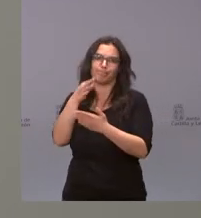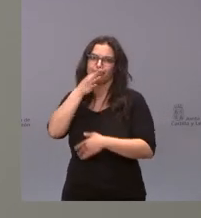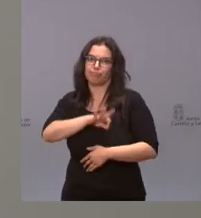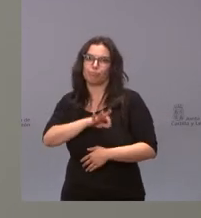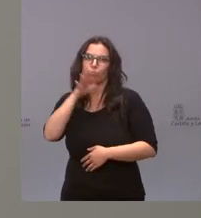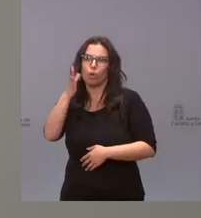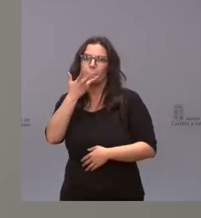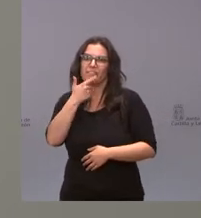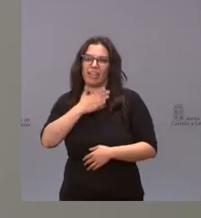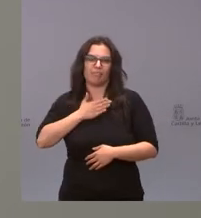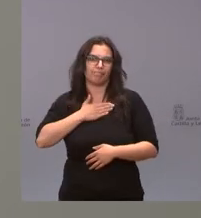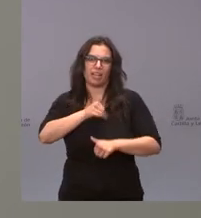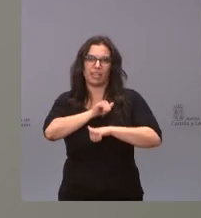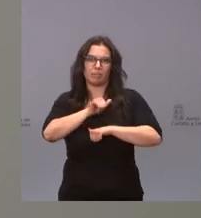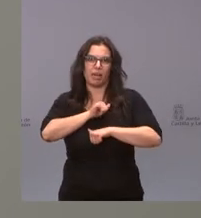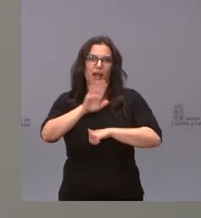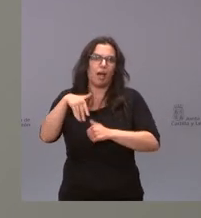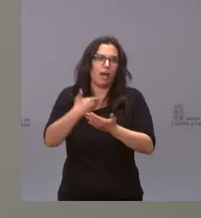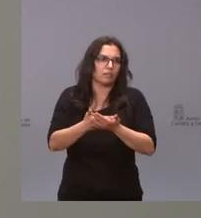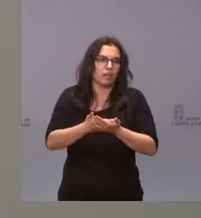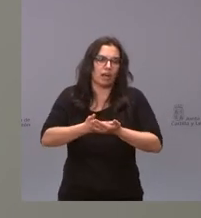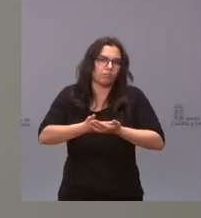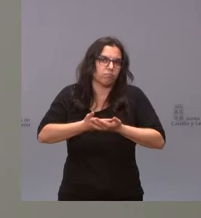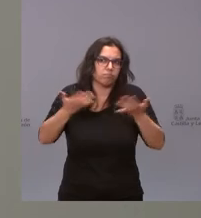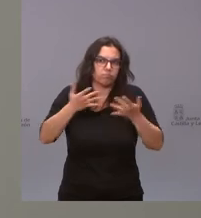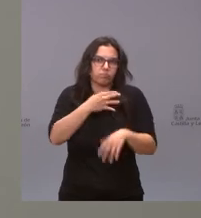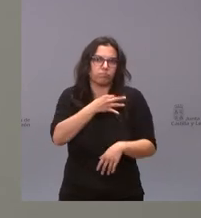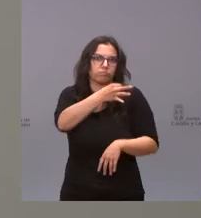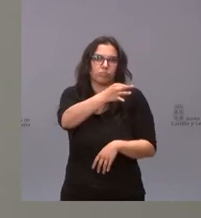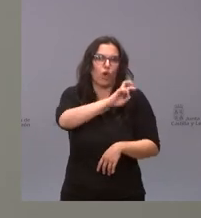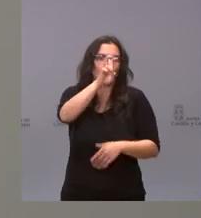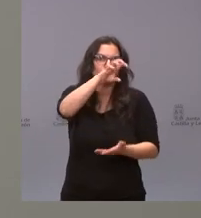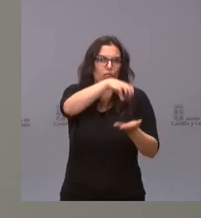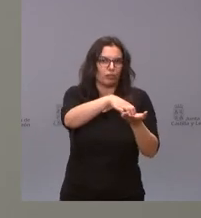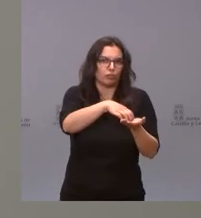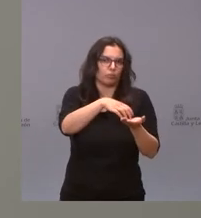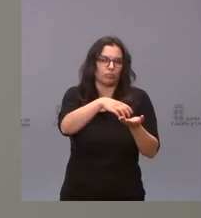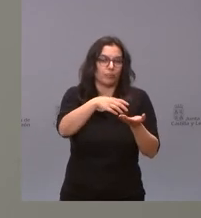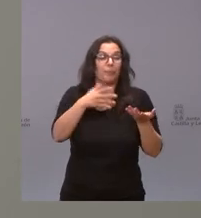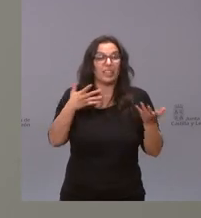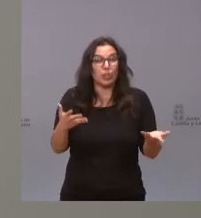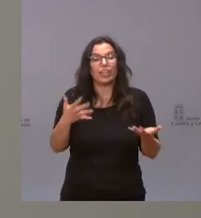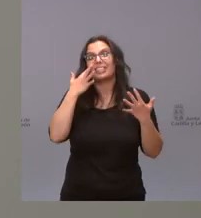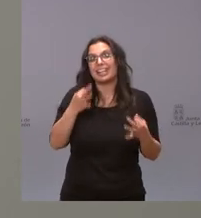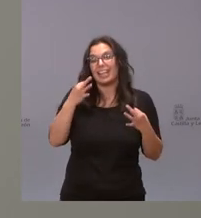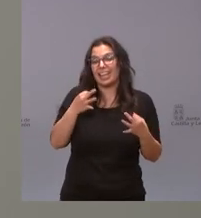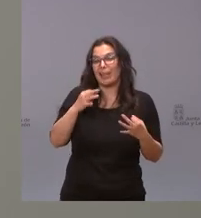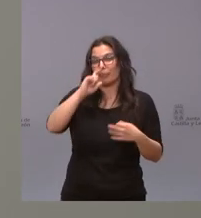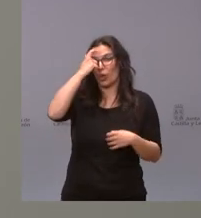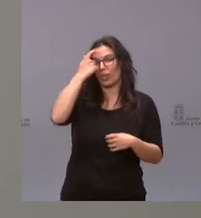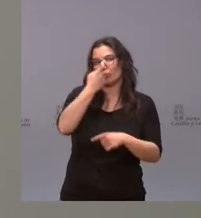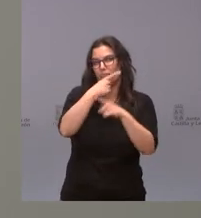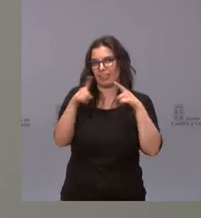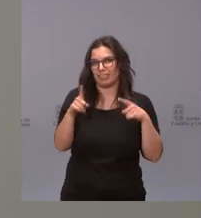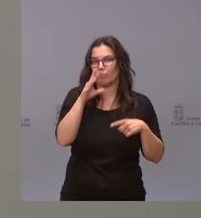prefiere seguir en lista de espera o prefiere esperar a que le toque otro centro entonces es un concepto diferente es